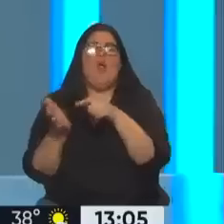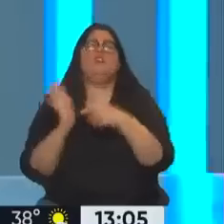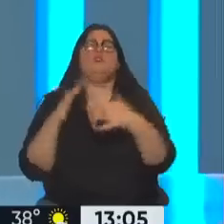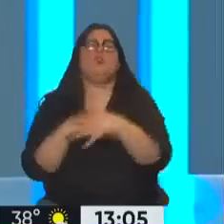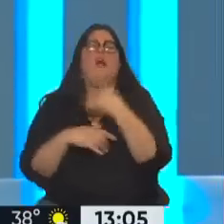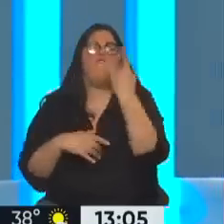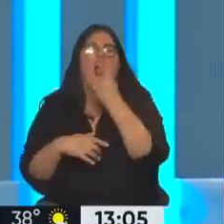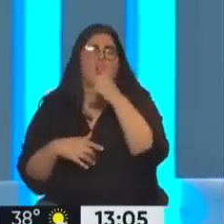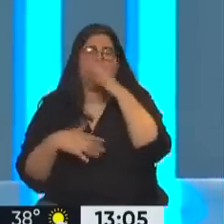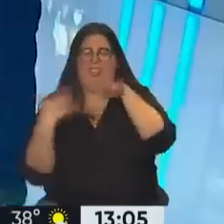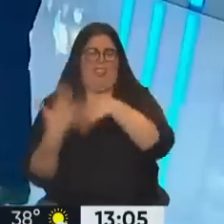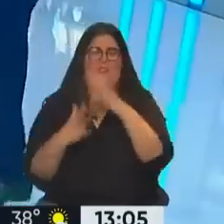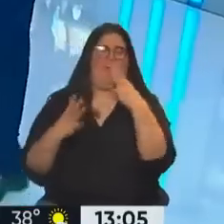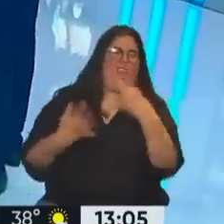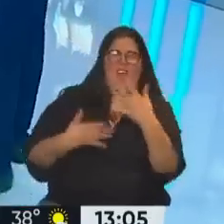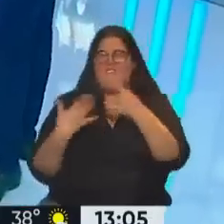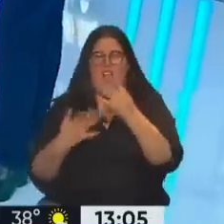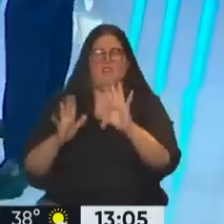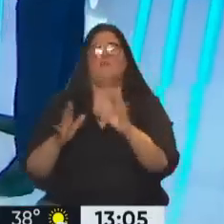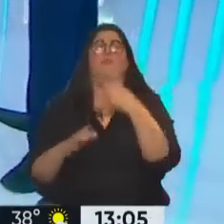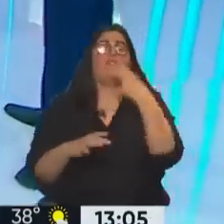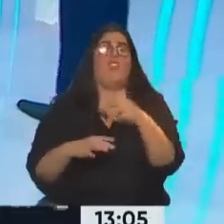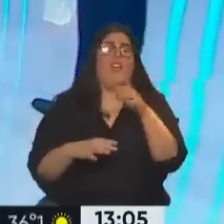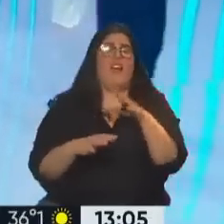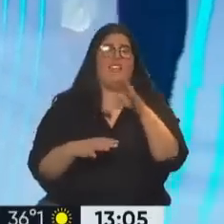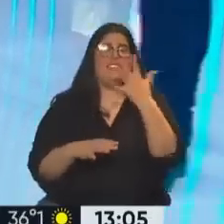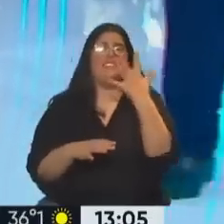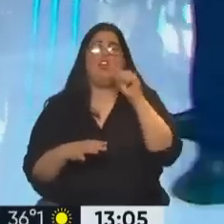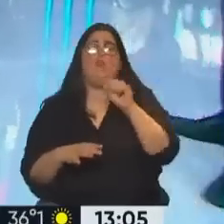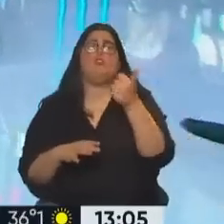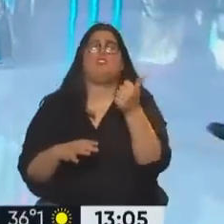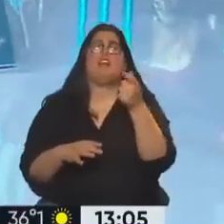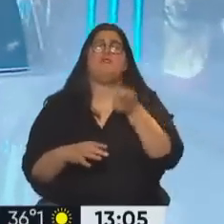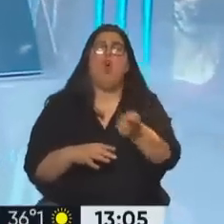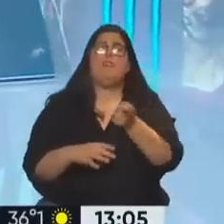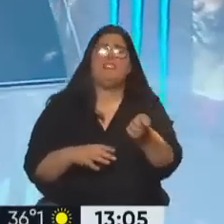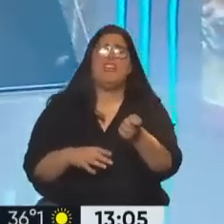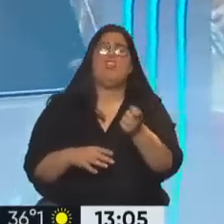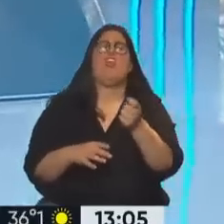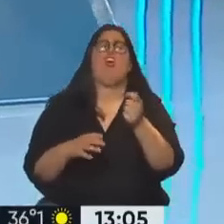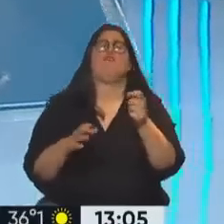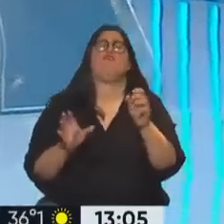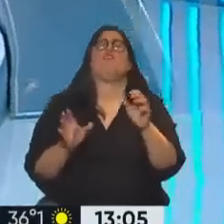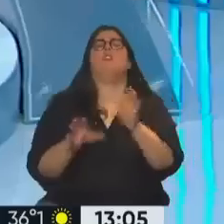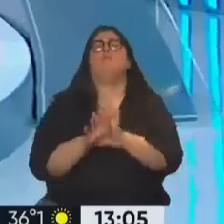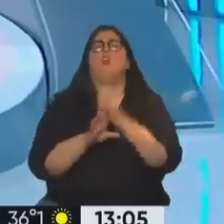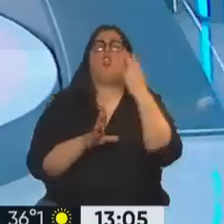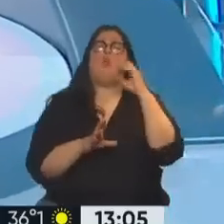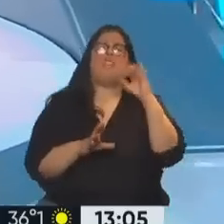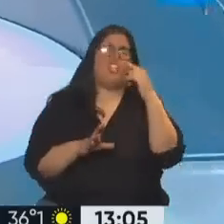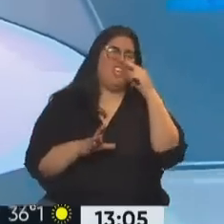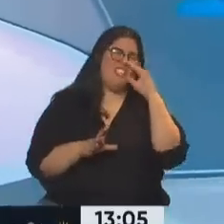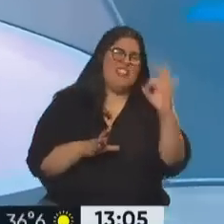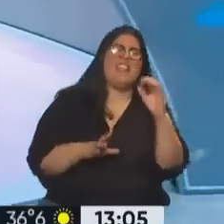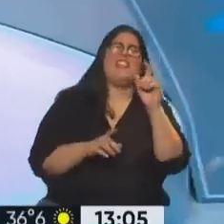segundo país más seguro de América Latina. Pueden revisar, 5.6 homicidios por cada 100.000 habitantes, 970 muertes